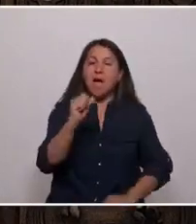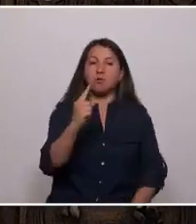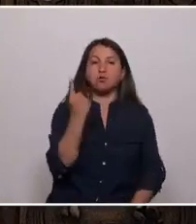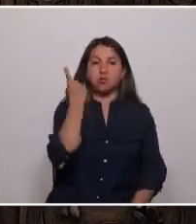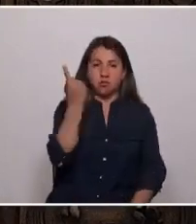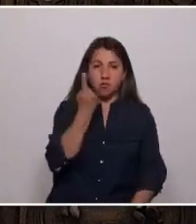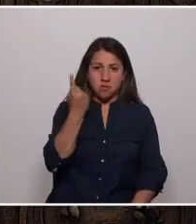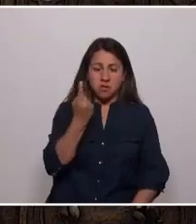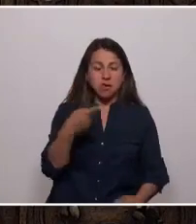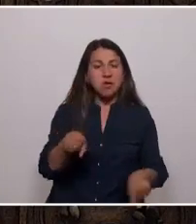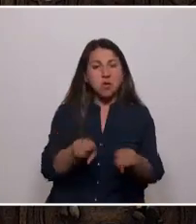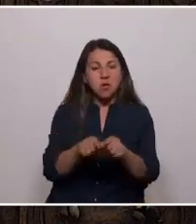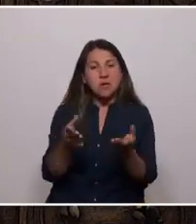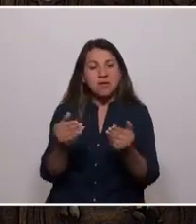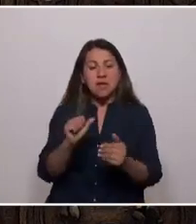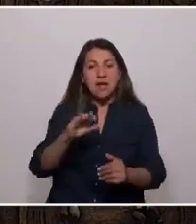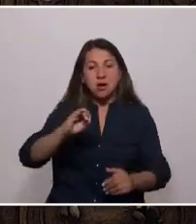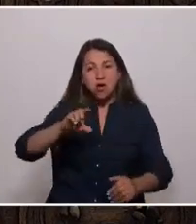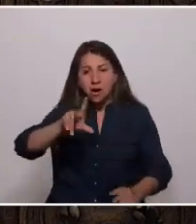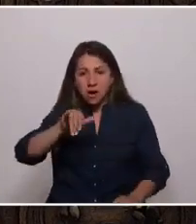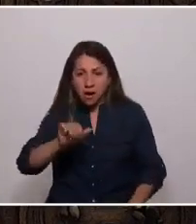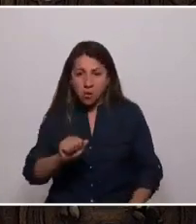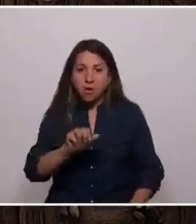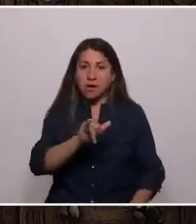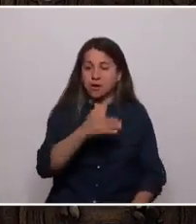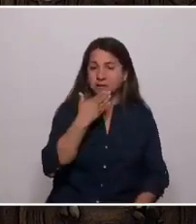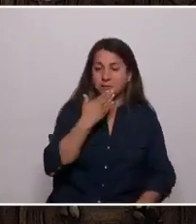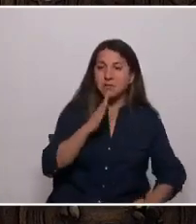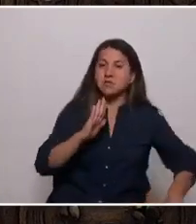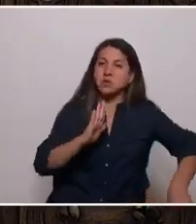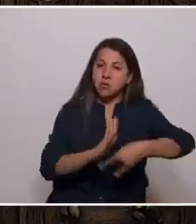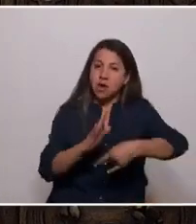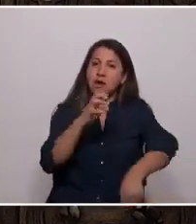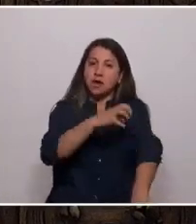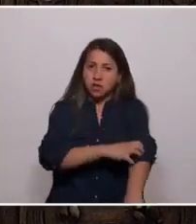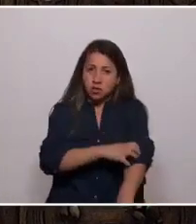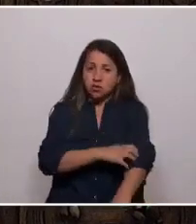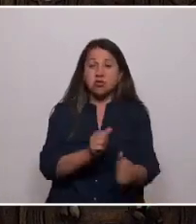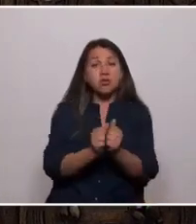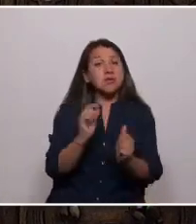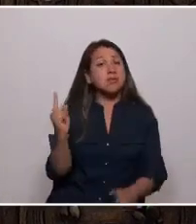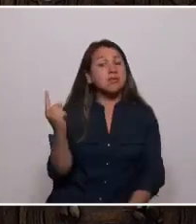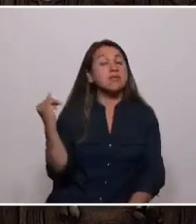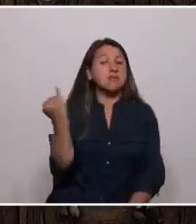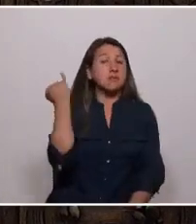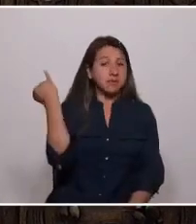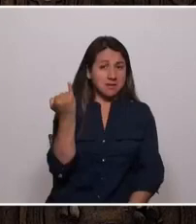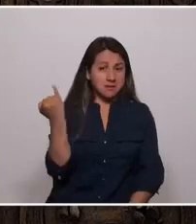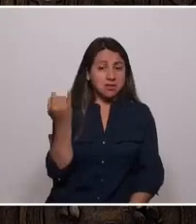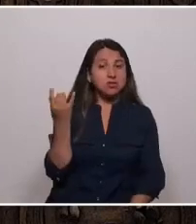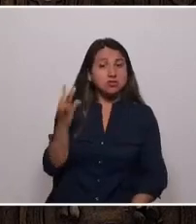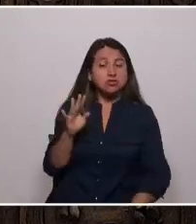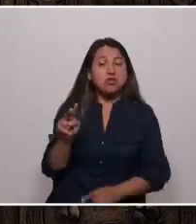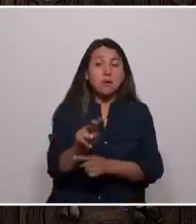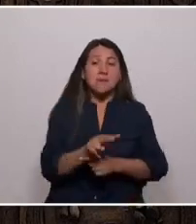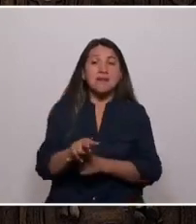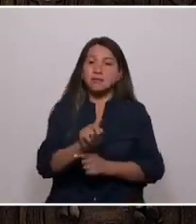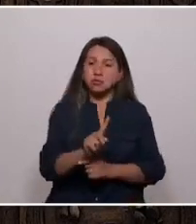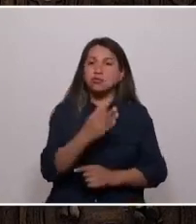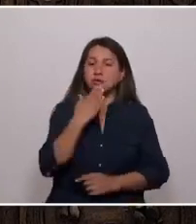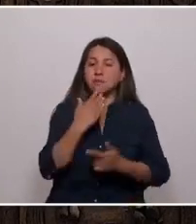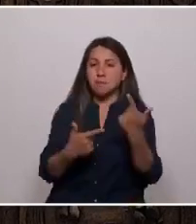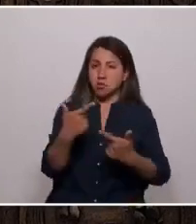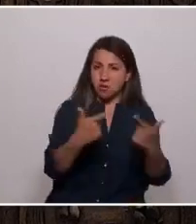tal como lo merece a Concagua y desde luego Chiloé Región, con independencia, no solo administrativa, sino también